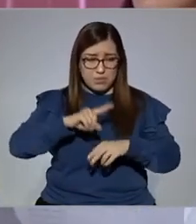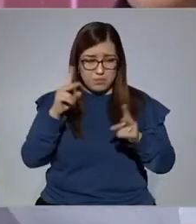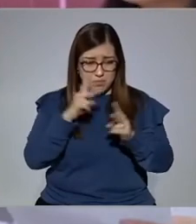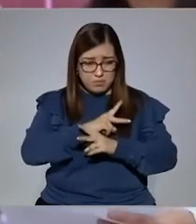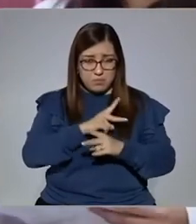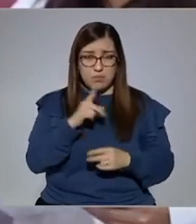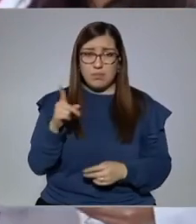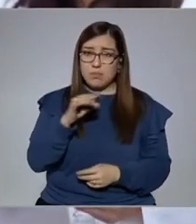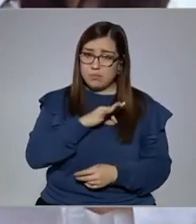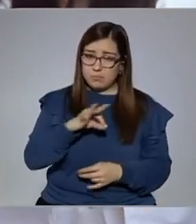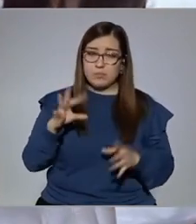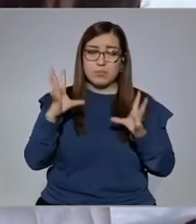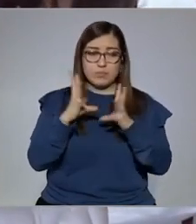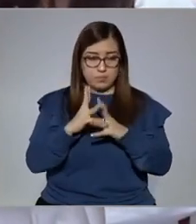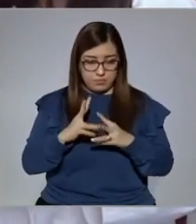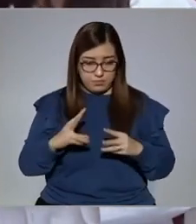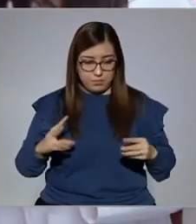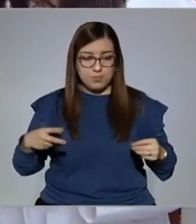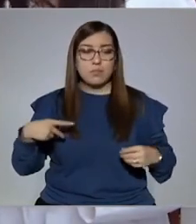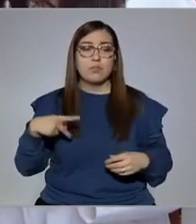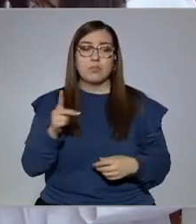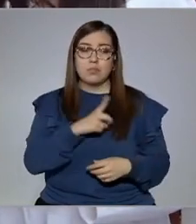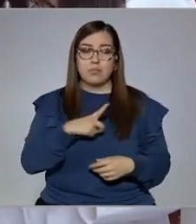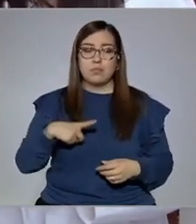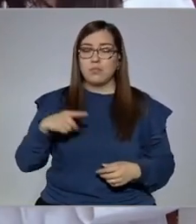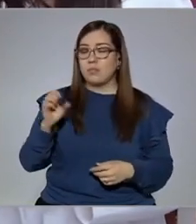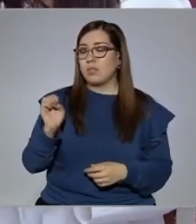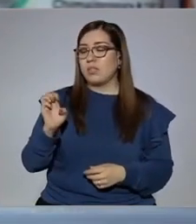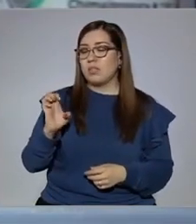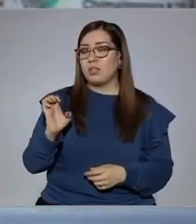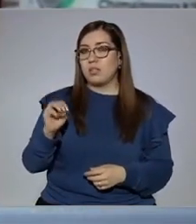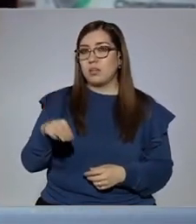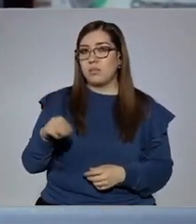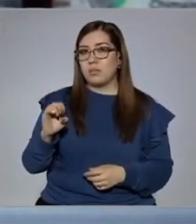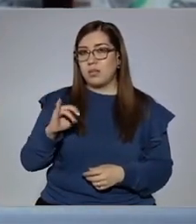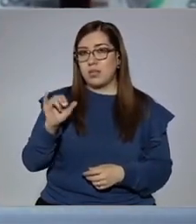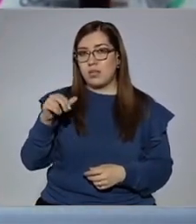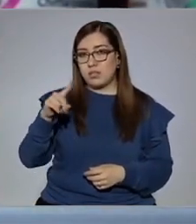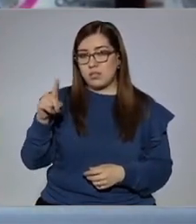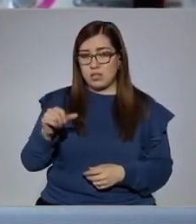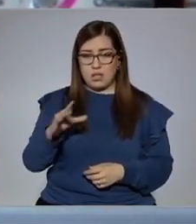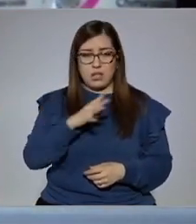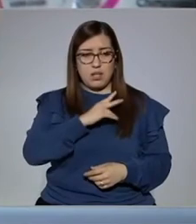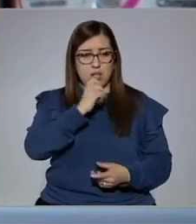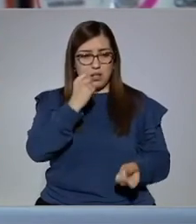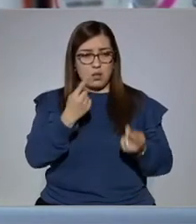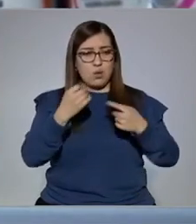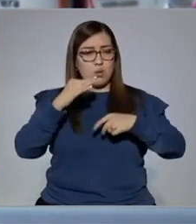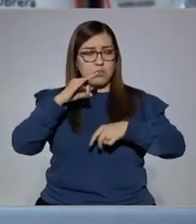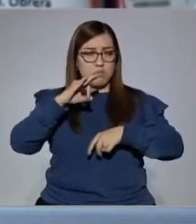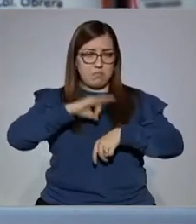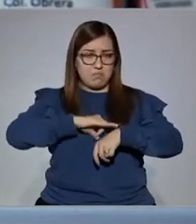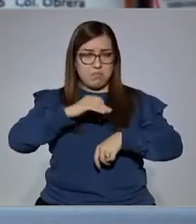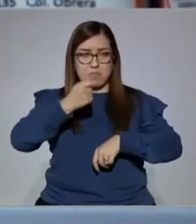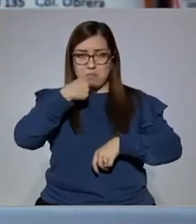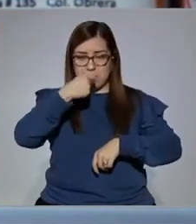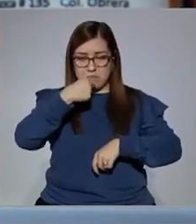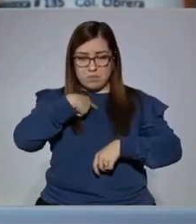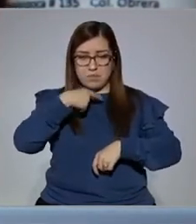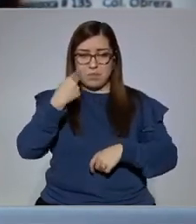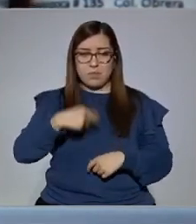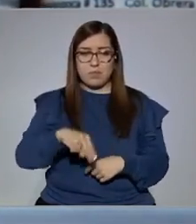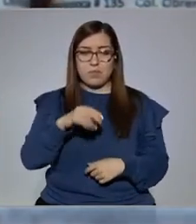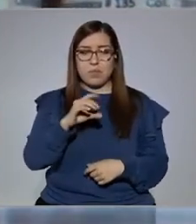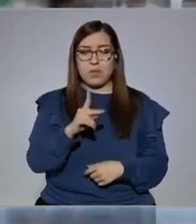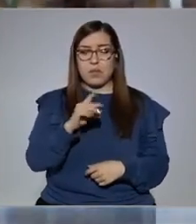capaz de aliviarla siempre y cuando se prescribe por semejanza. Hay medicamentos homeopáticos muy grandes. Nosotros los llamamos policrestos.